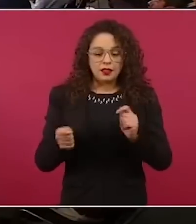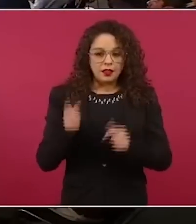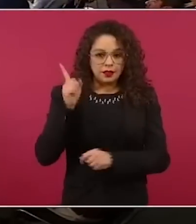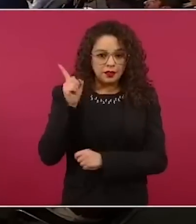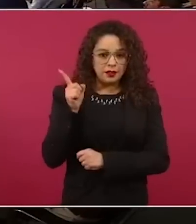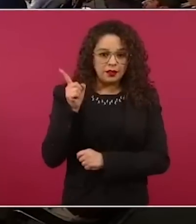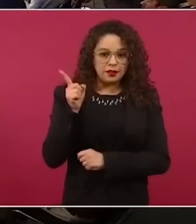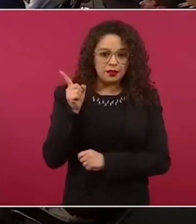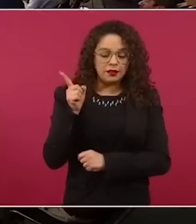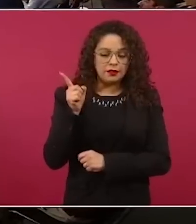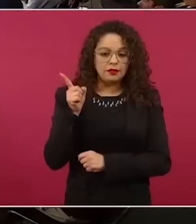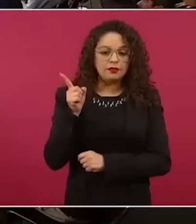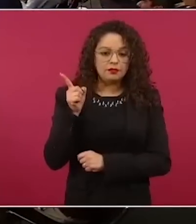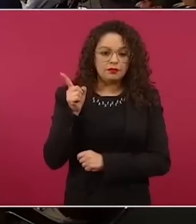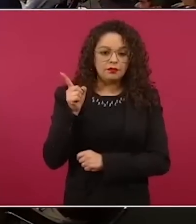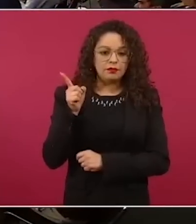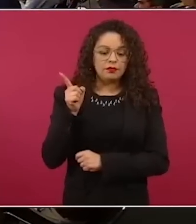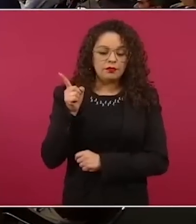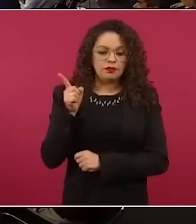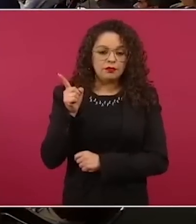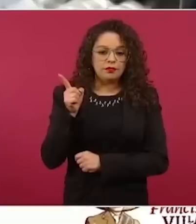Dan Krenshaw.